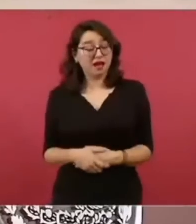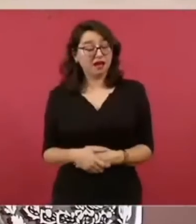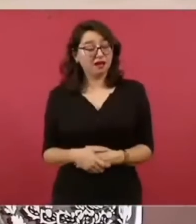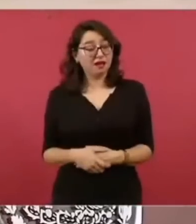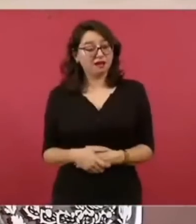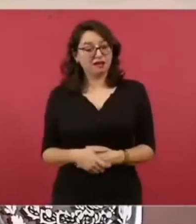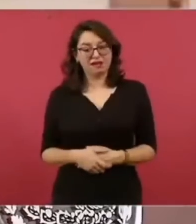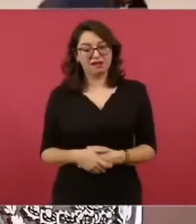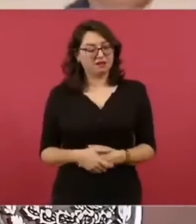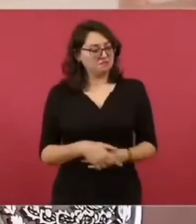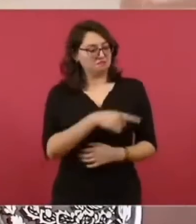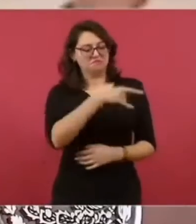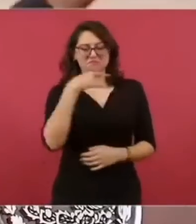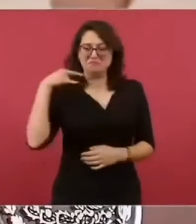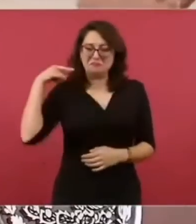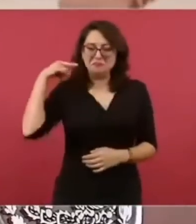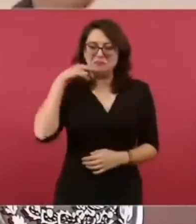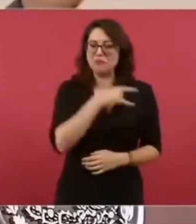de que él fue